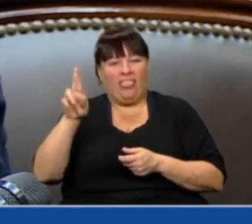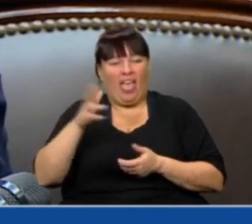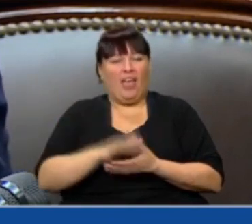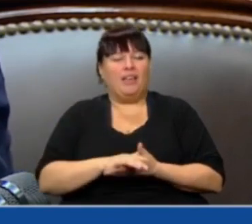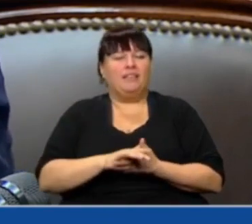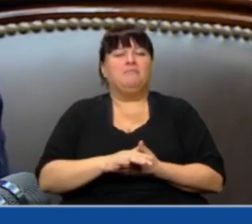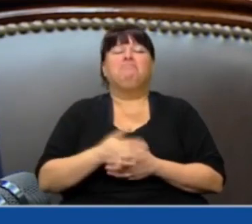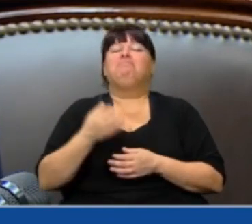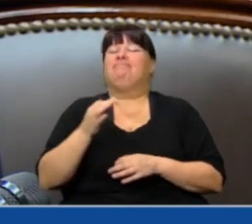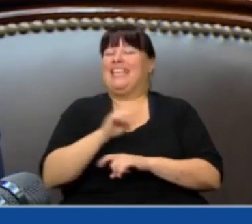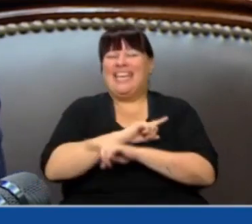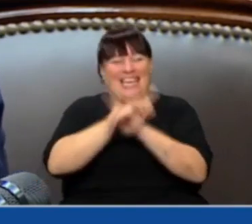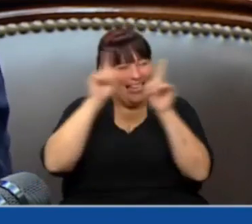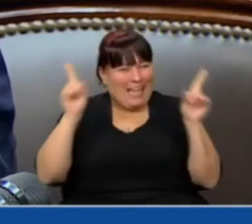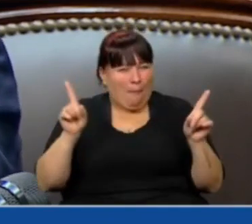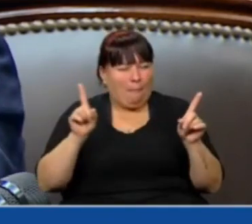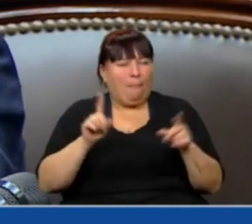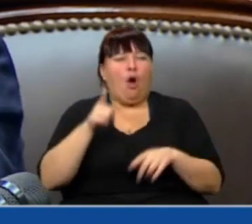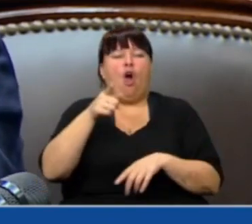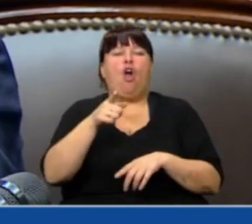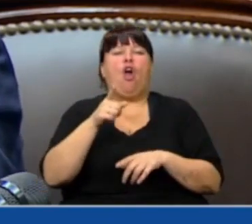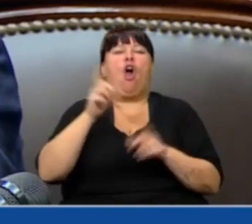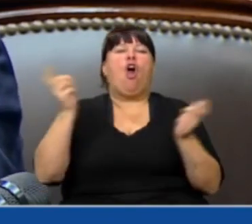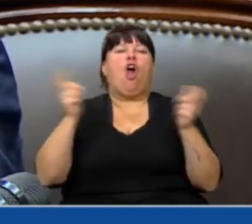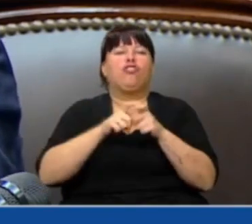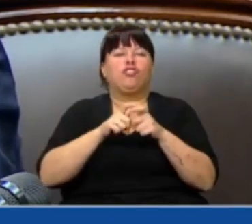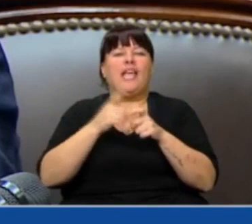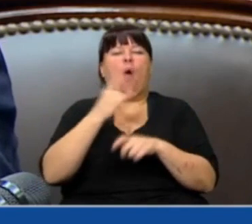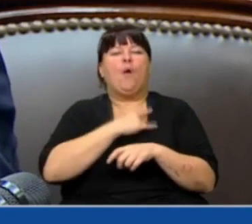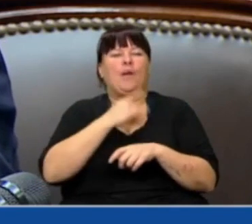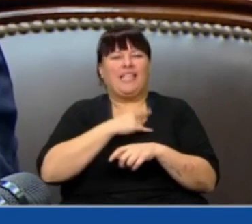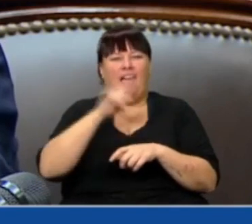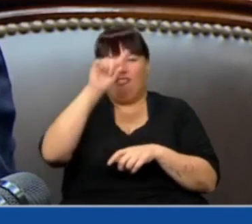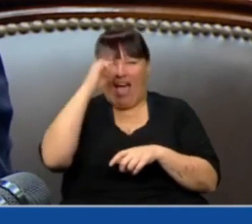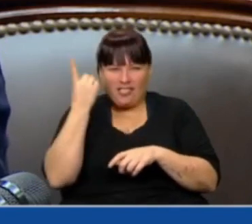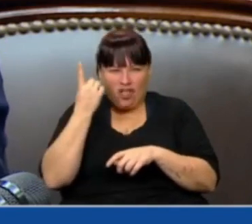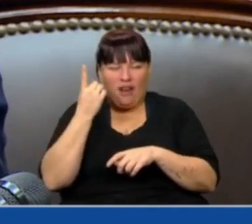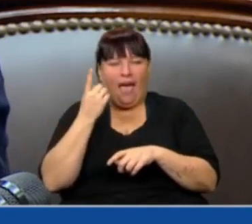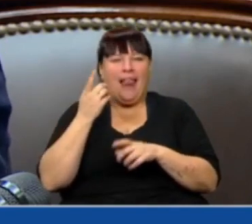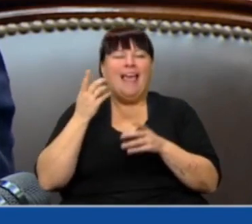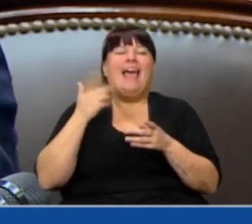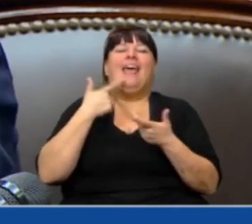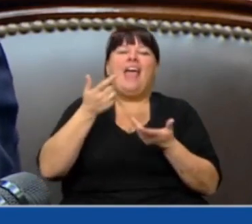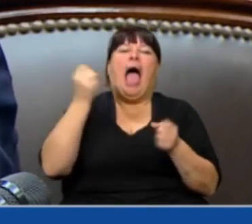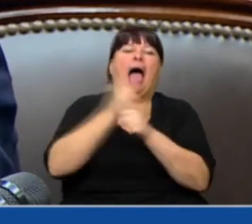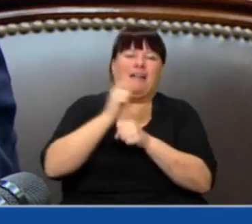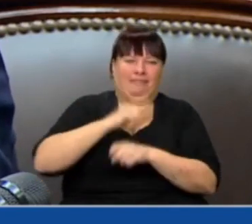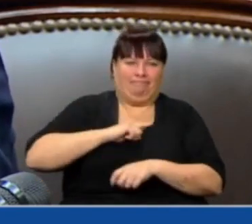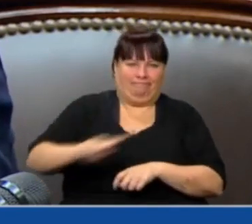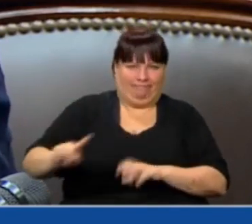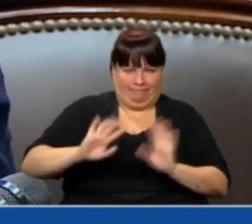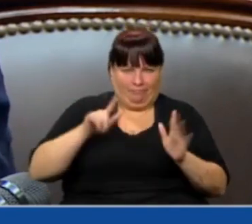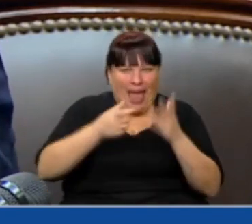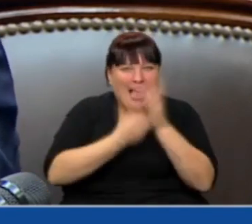siquiera, ni siquiera el Consejo Interuniversitario Nacional se animó a dar el visto bueno a la